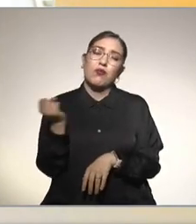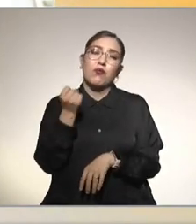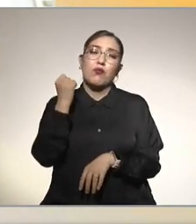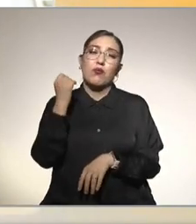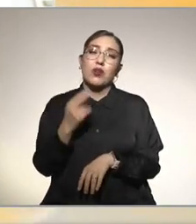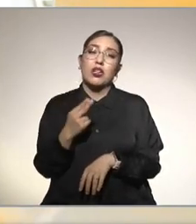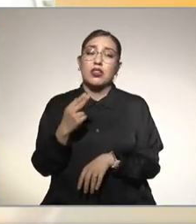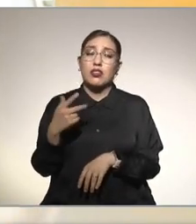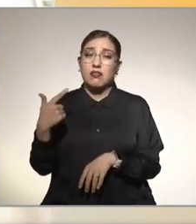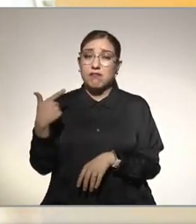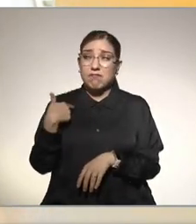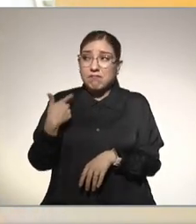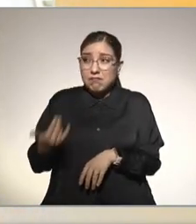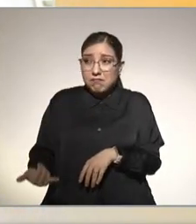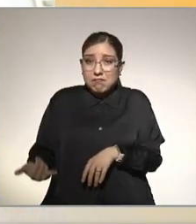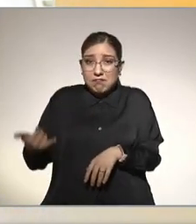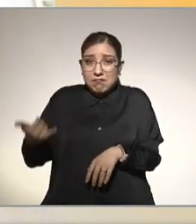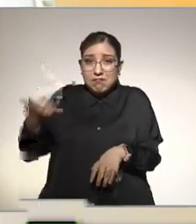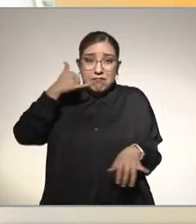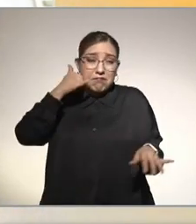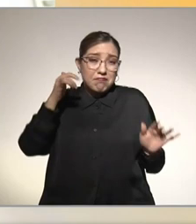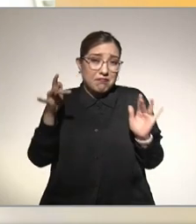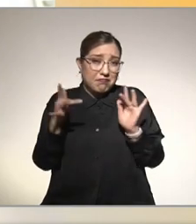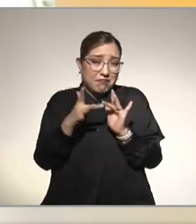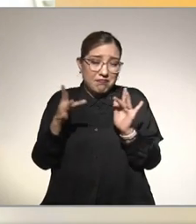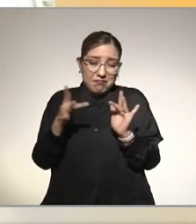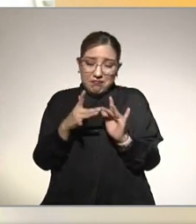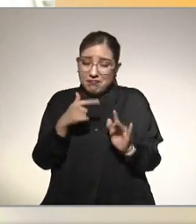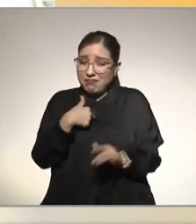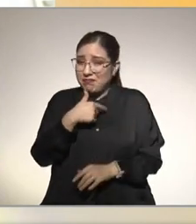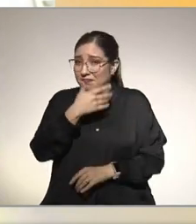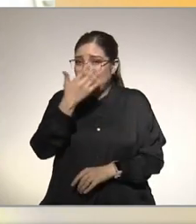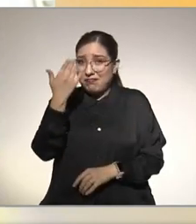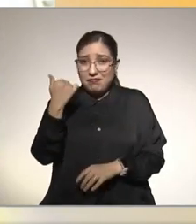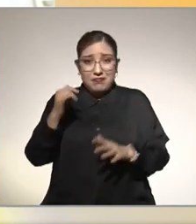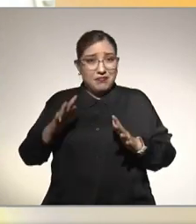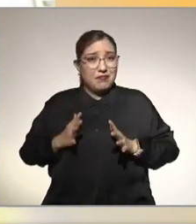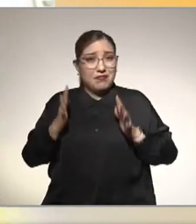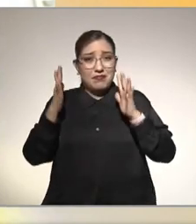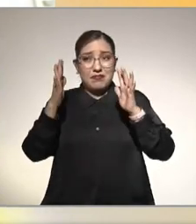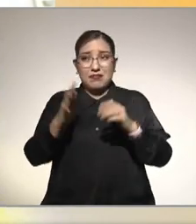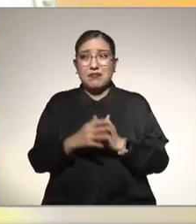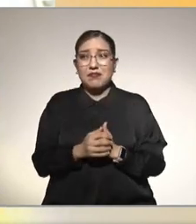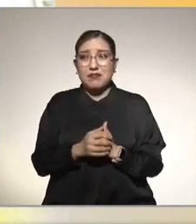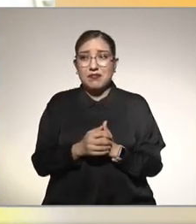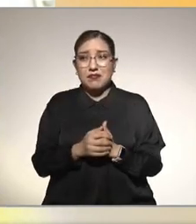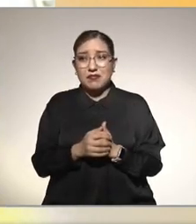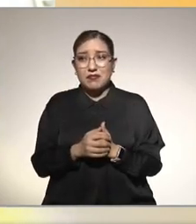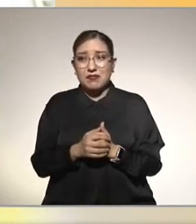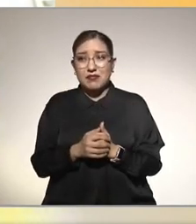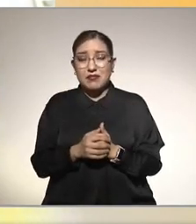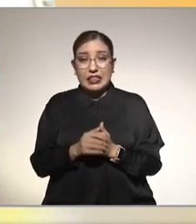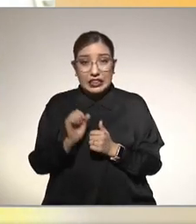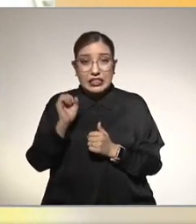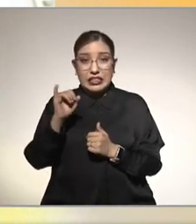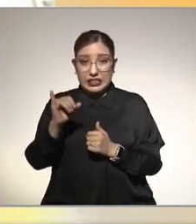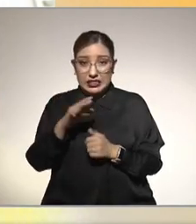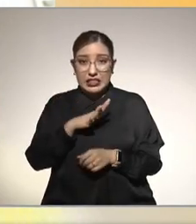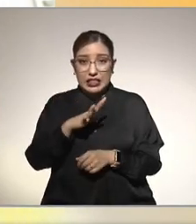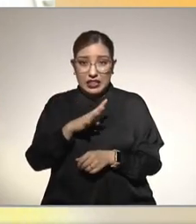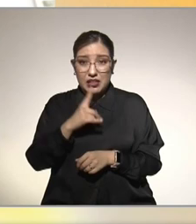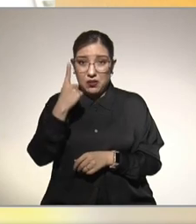telefónica que en ese momento no la esperaba informándome que había un un donante